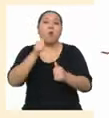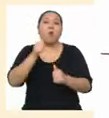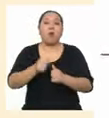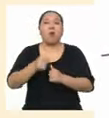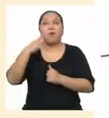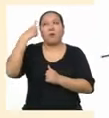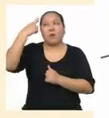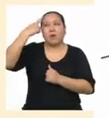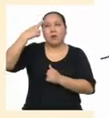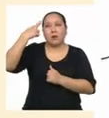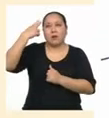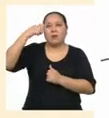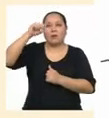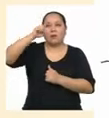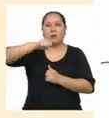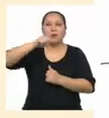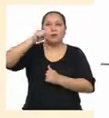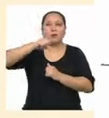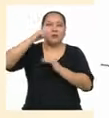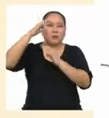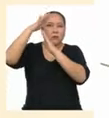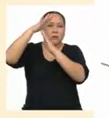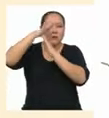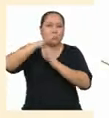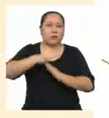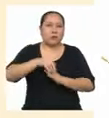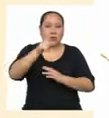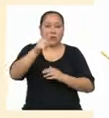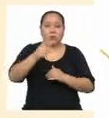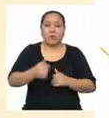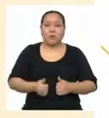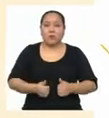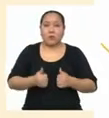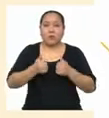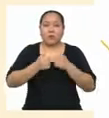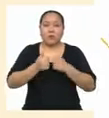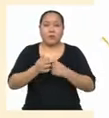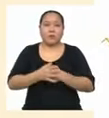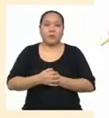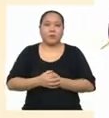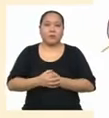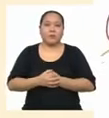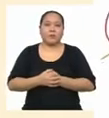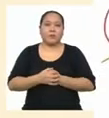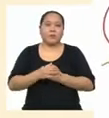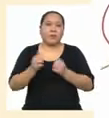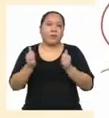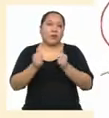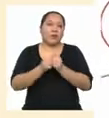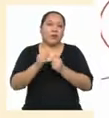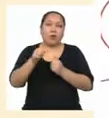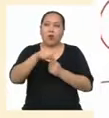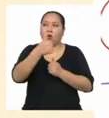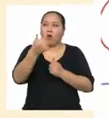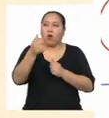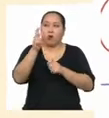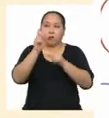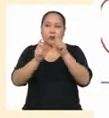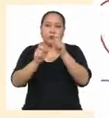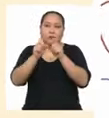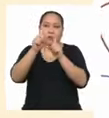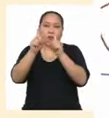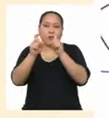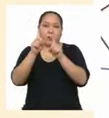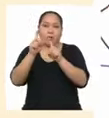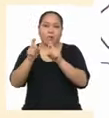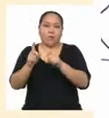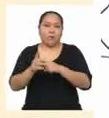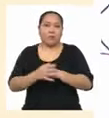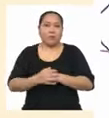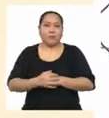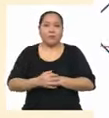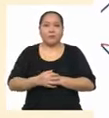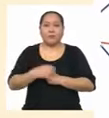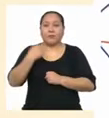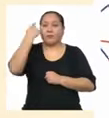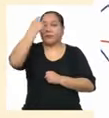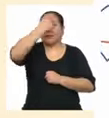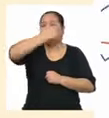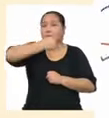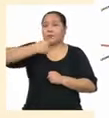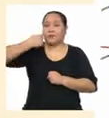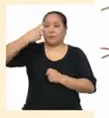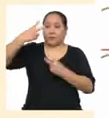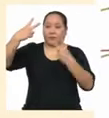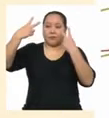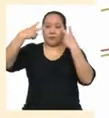motivo De discriminación Que viviste? Con la siguiente respuesta Rasgos faciales Y o